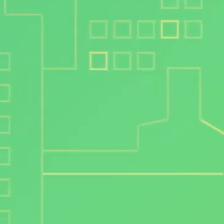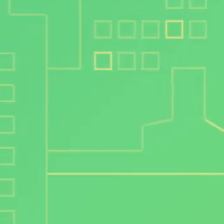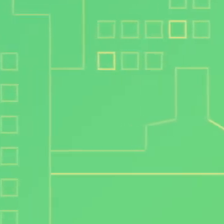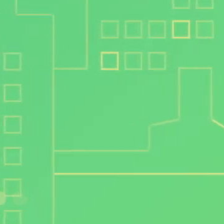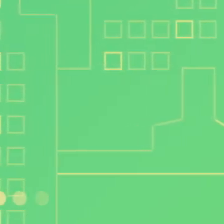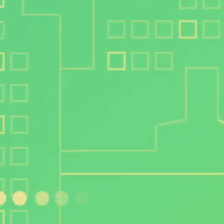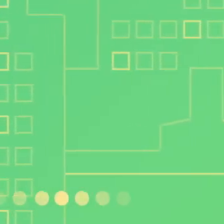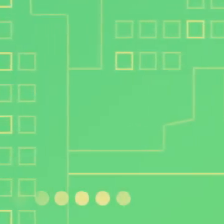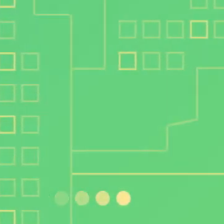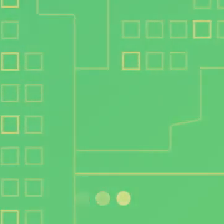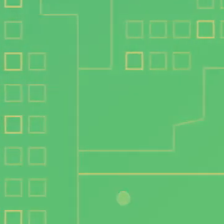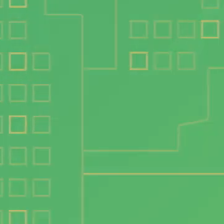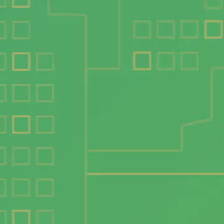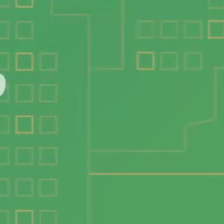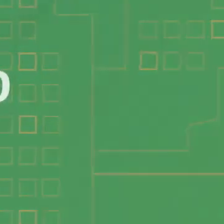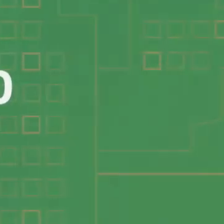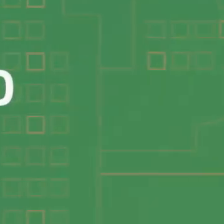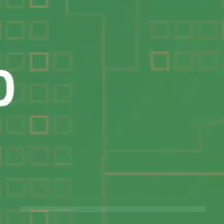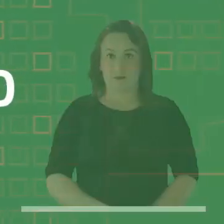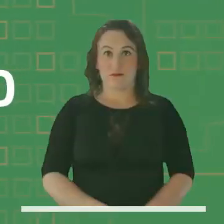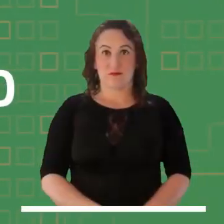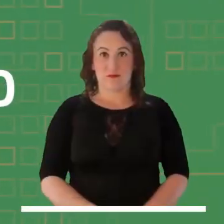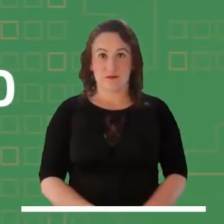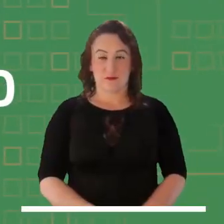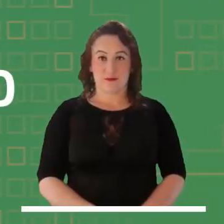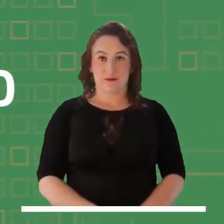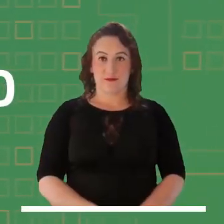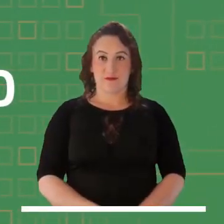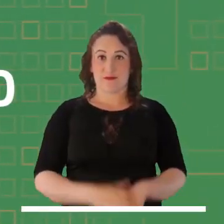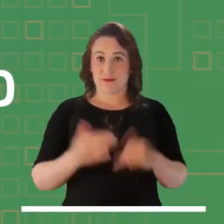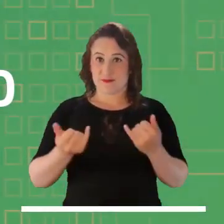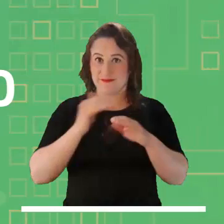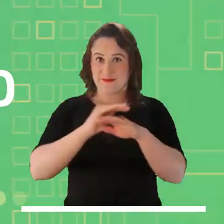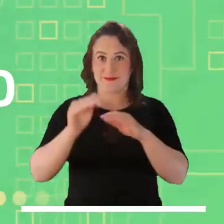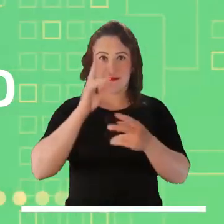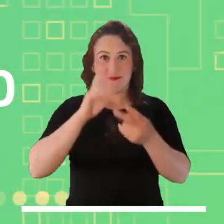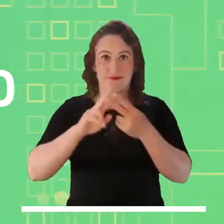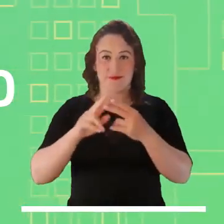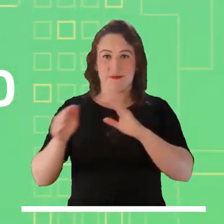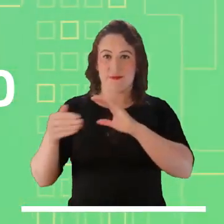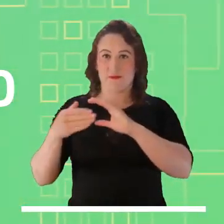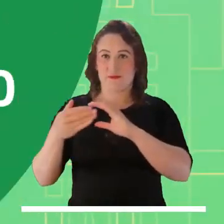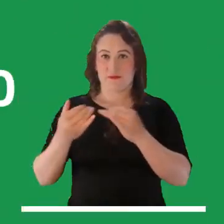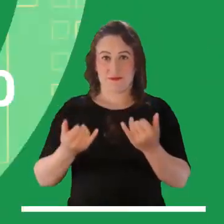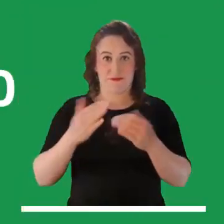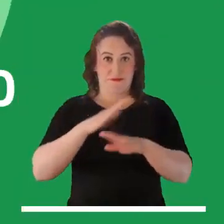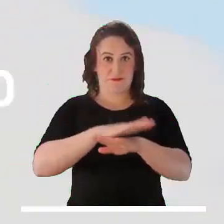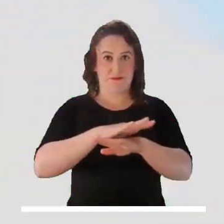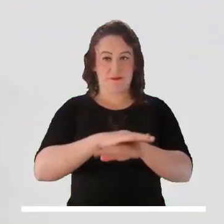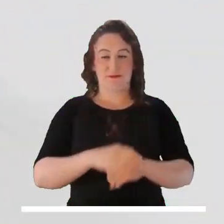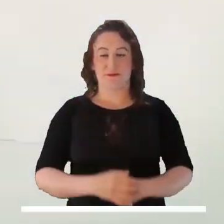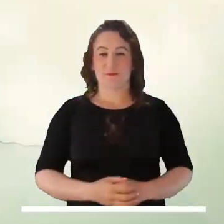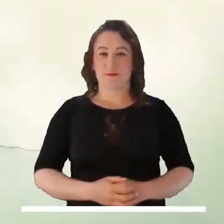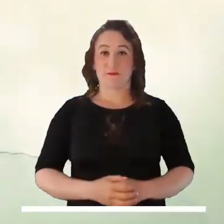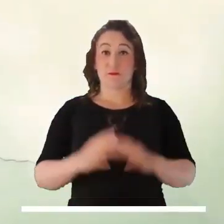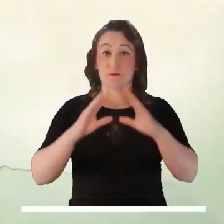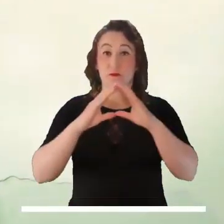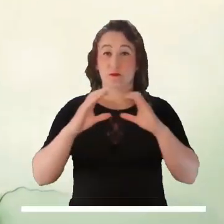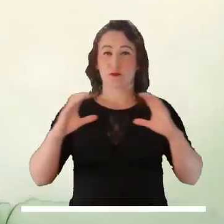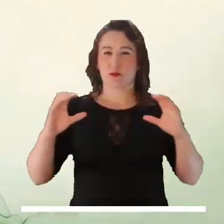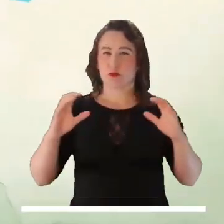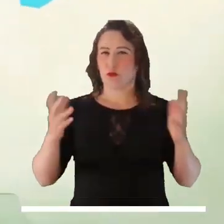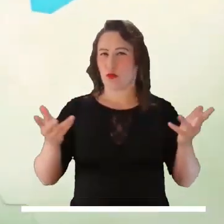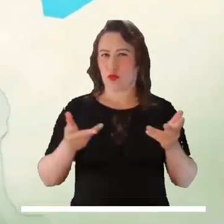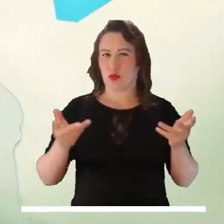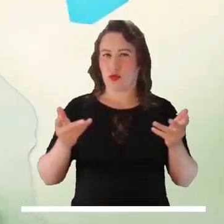A continuación, nos invitamos a conocer el pronóstico del tiempo de la tarde. Condiciones parcialmente nubladas